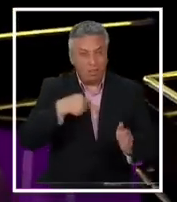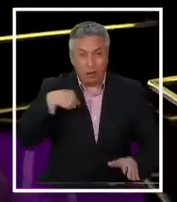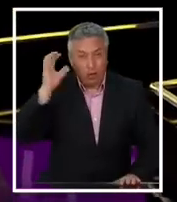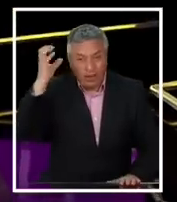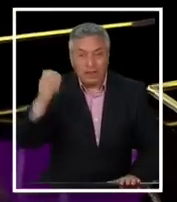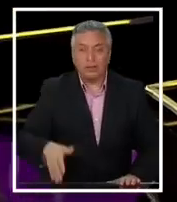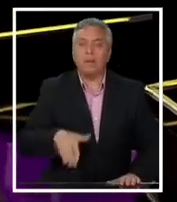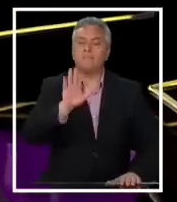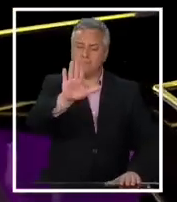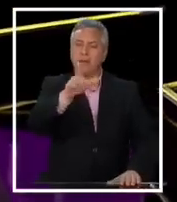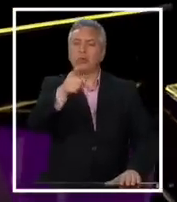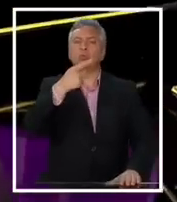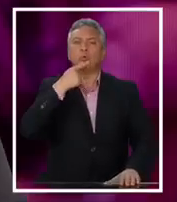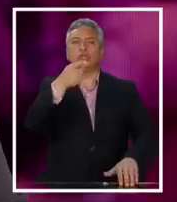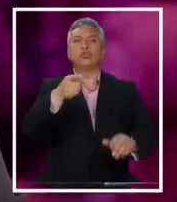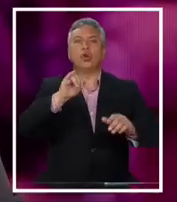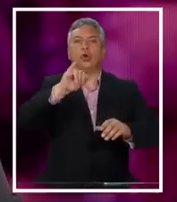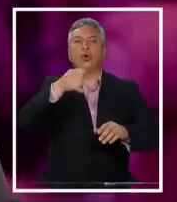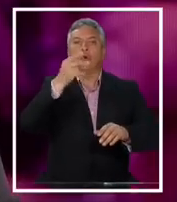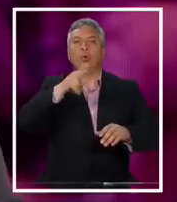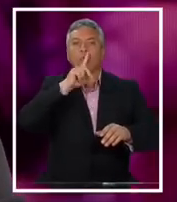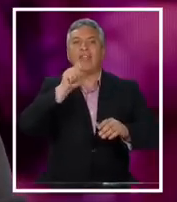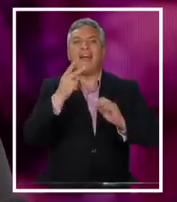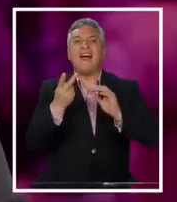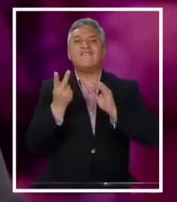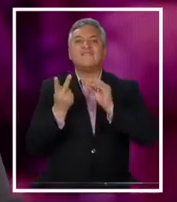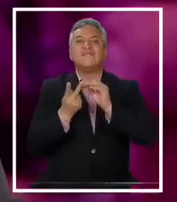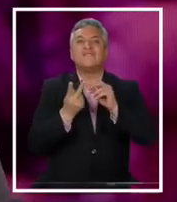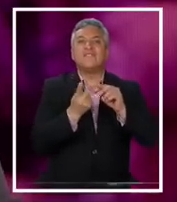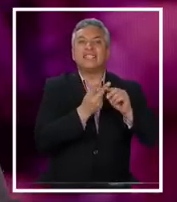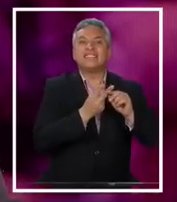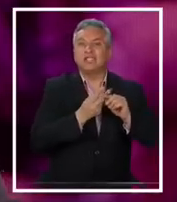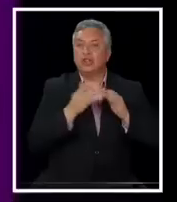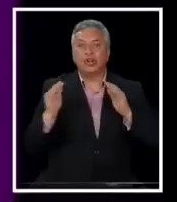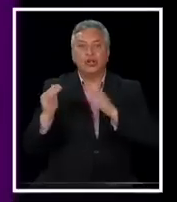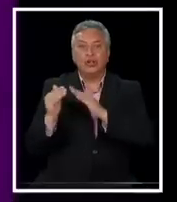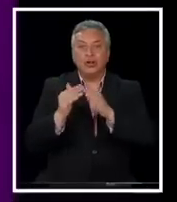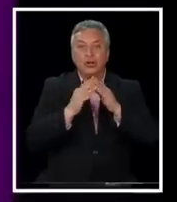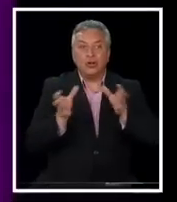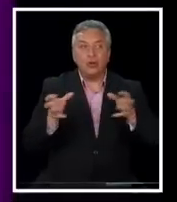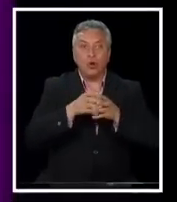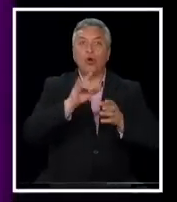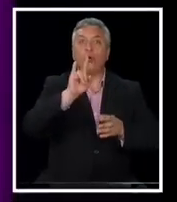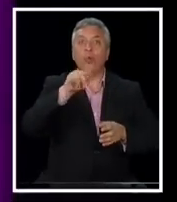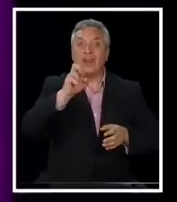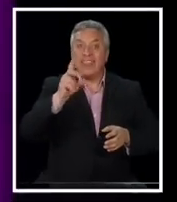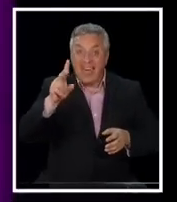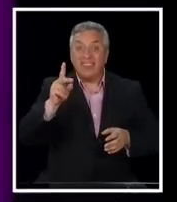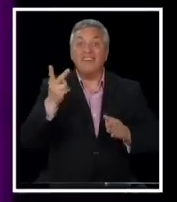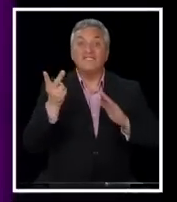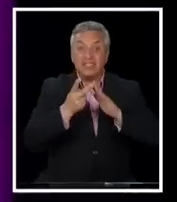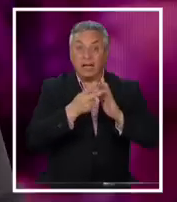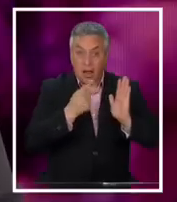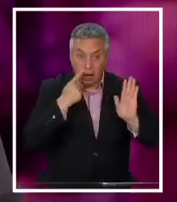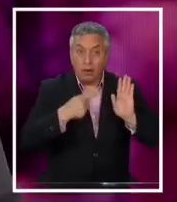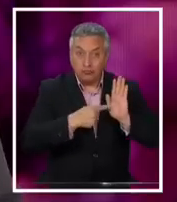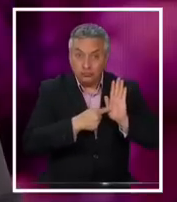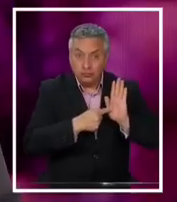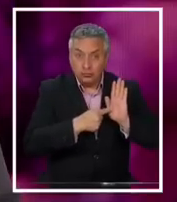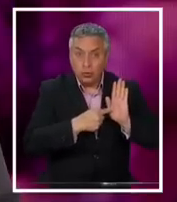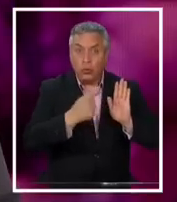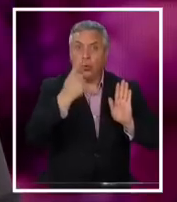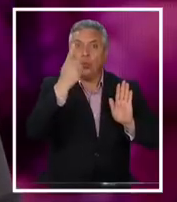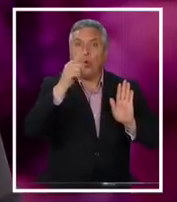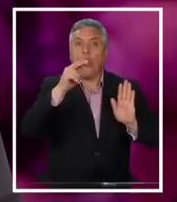lo las juntas de vecinos, Jimena, el texto es bien claro, dice que se crearán unidades vecinales. Aquí lo tengo, una unidad